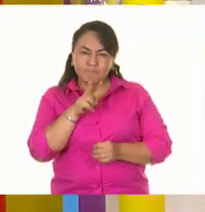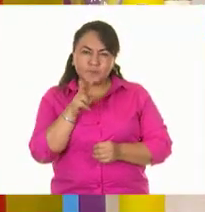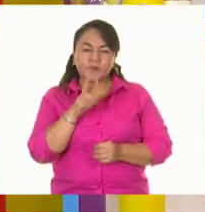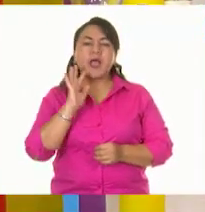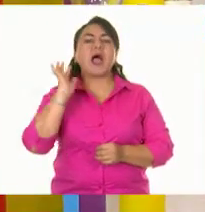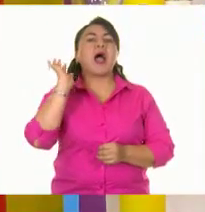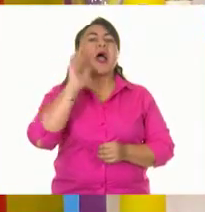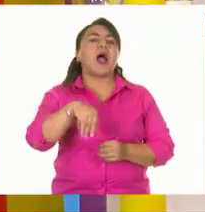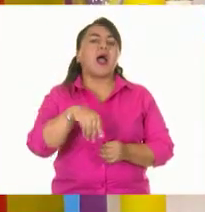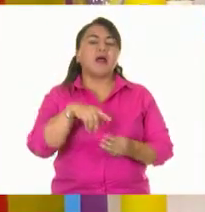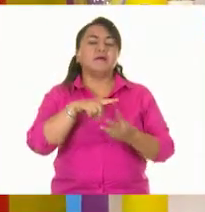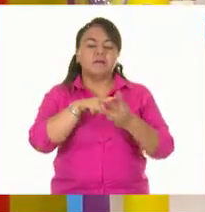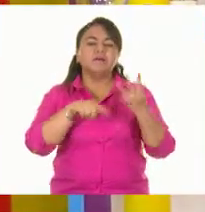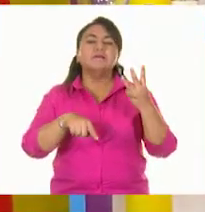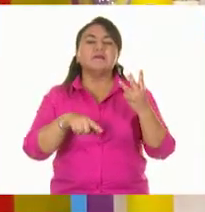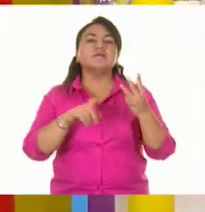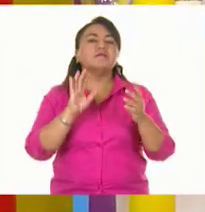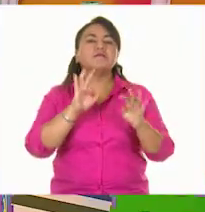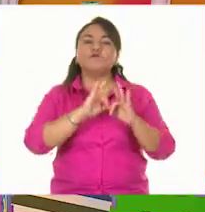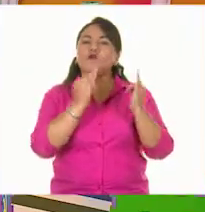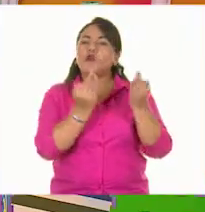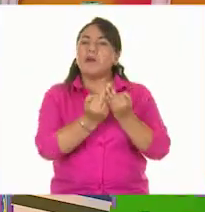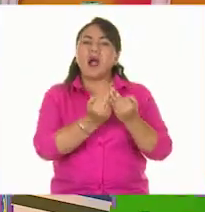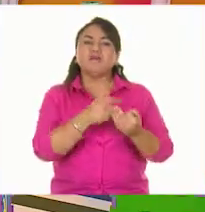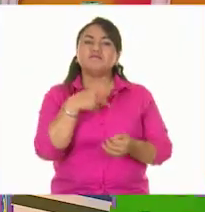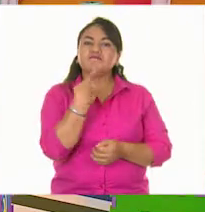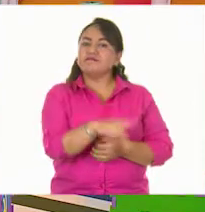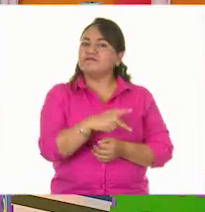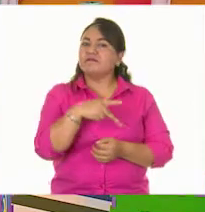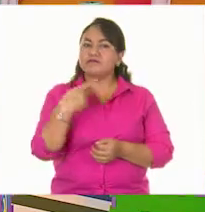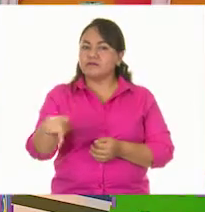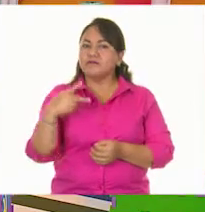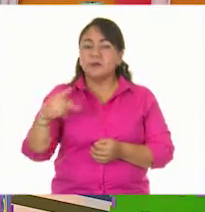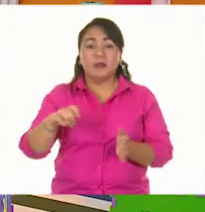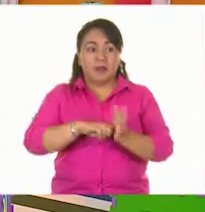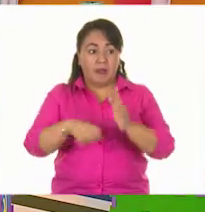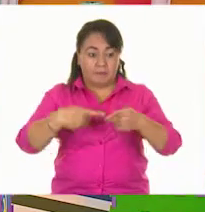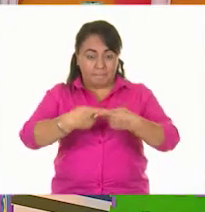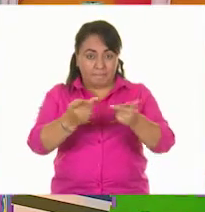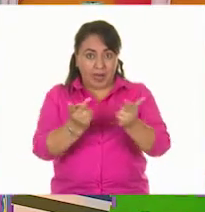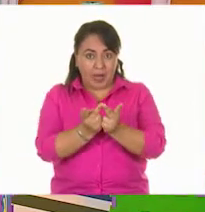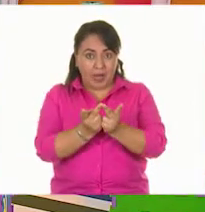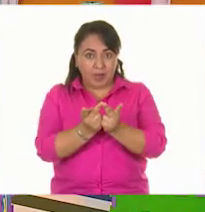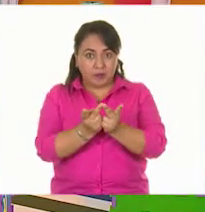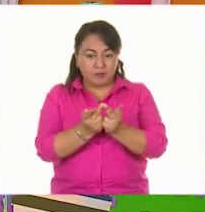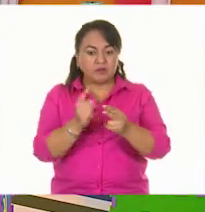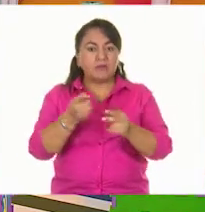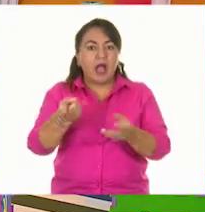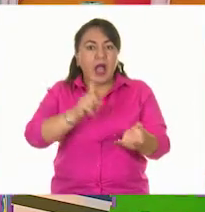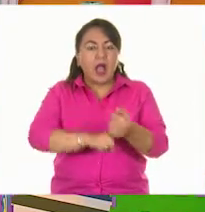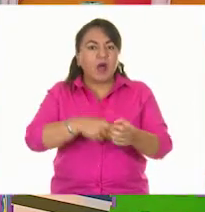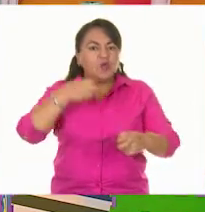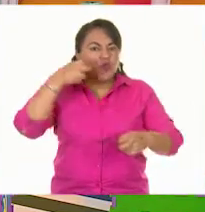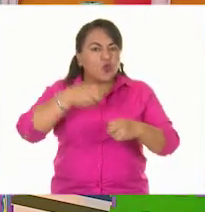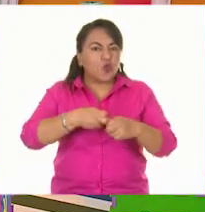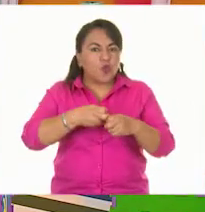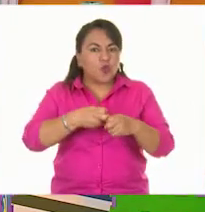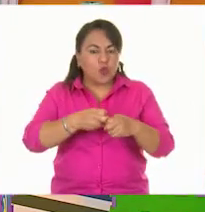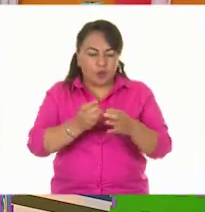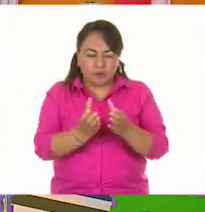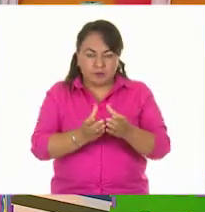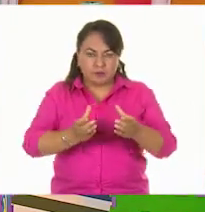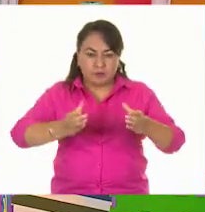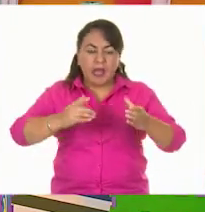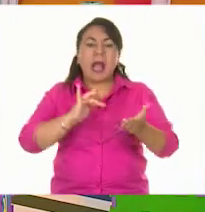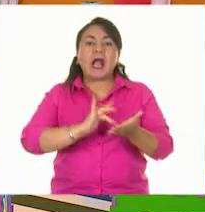sólidos... Ah, es que tienen una forma definida. Muy bien. Como ustedes ven, el plato tiene una dureza, una rigidez